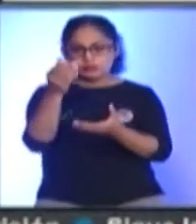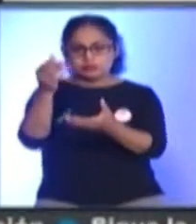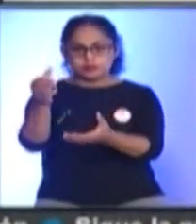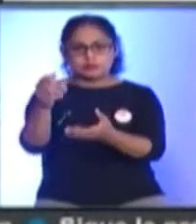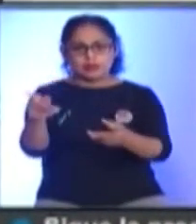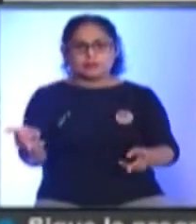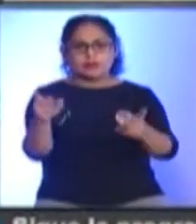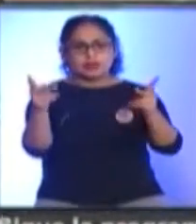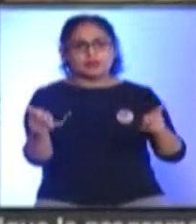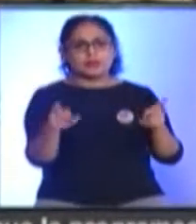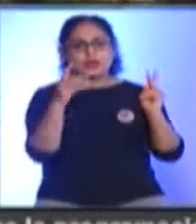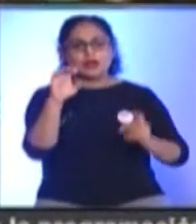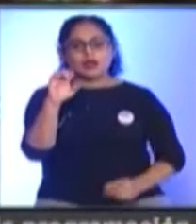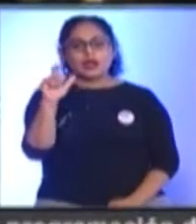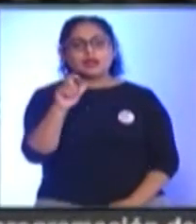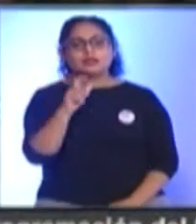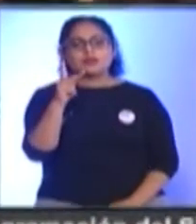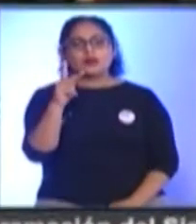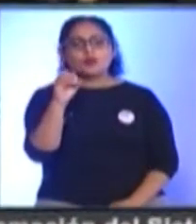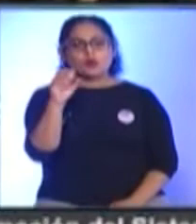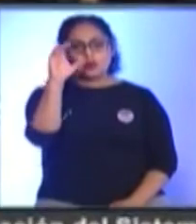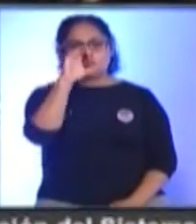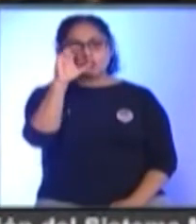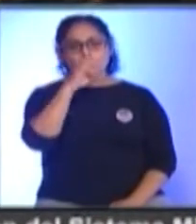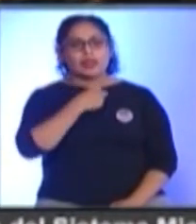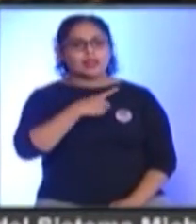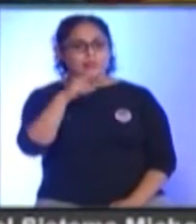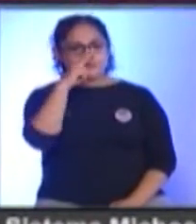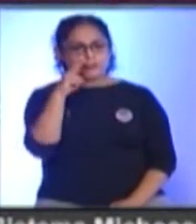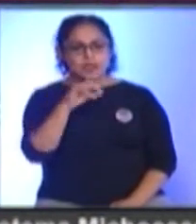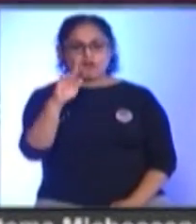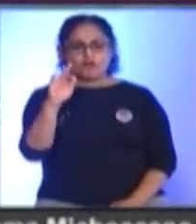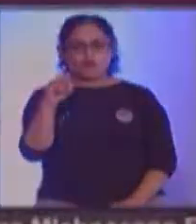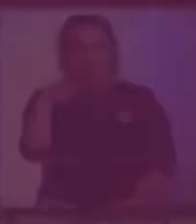expoventa Organizada Por la secretaria De cultura Del gobierno De México Y FONART